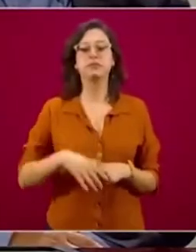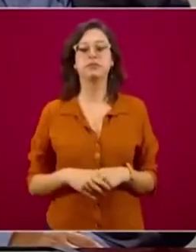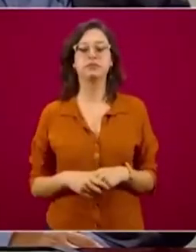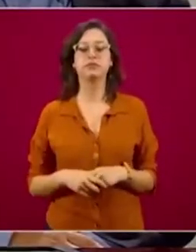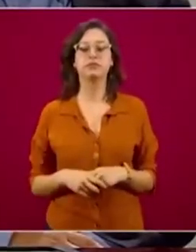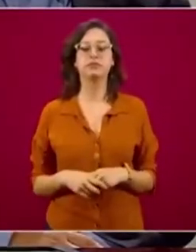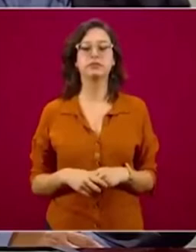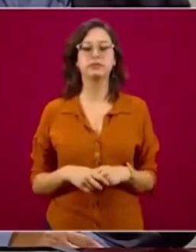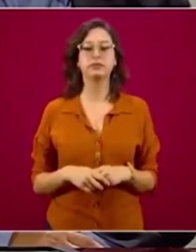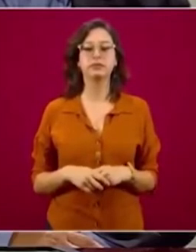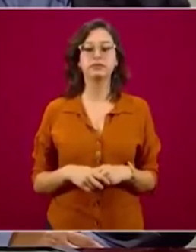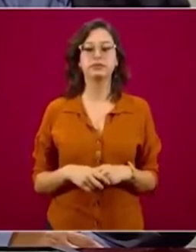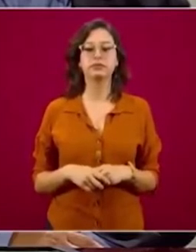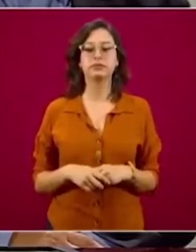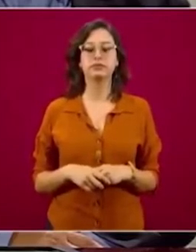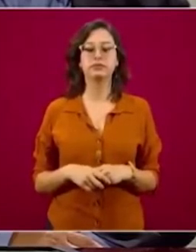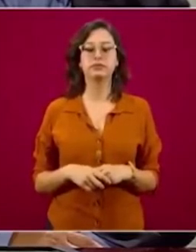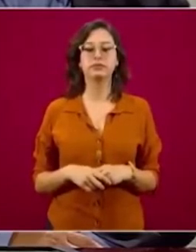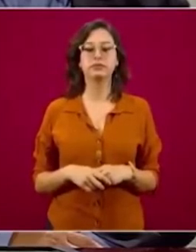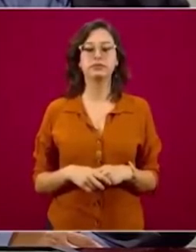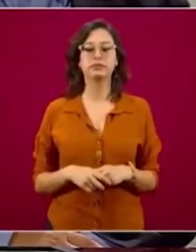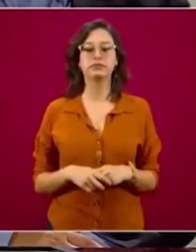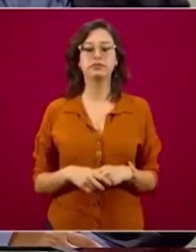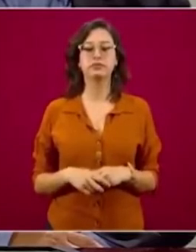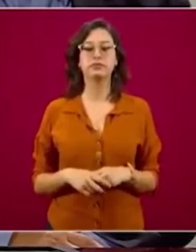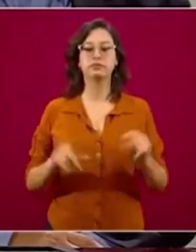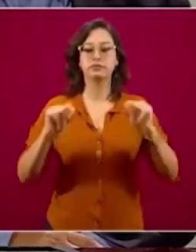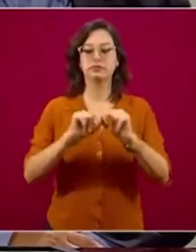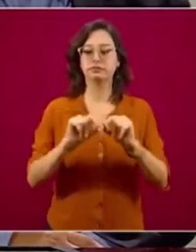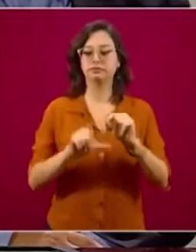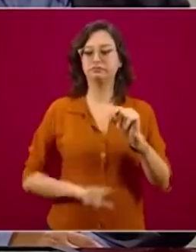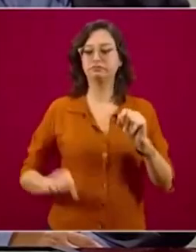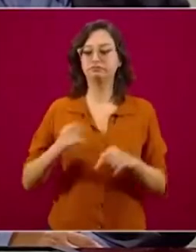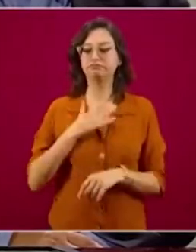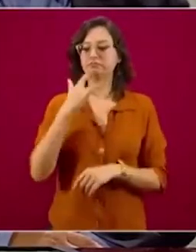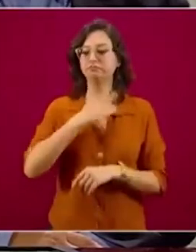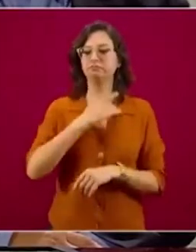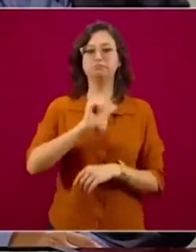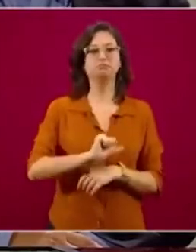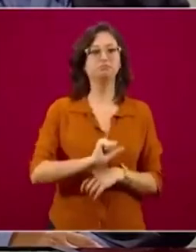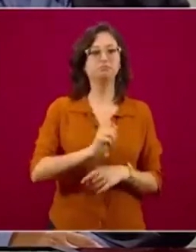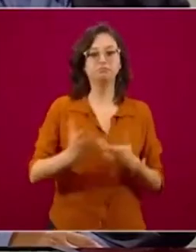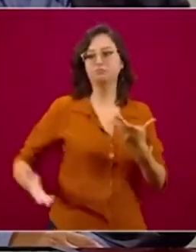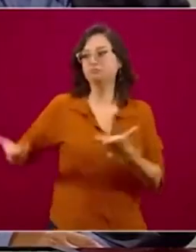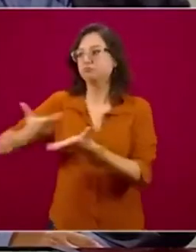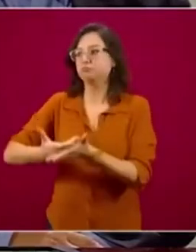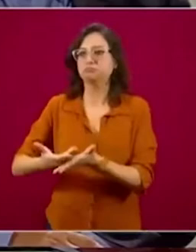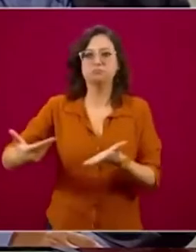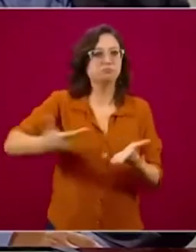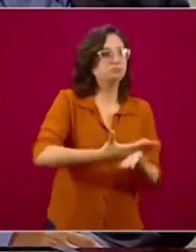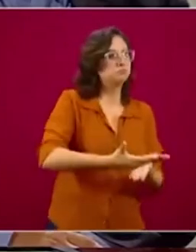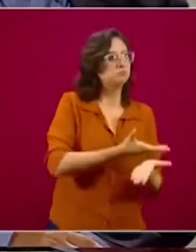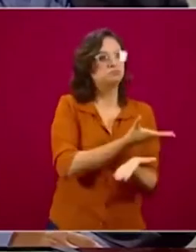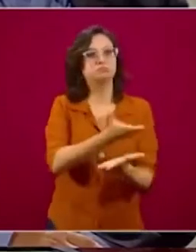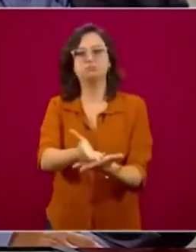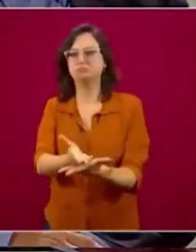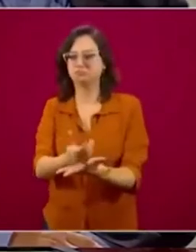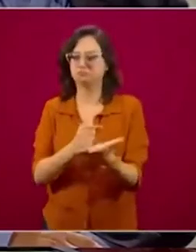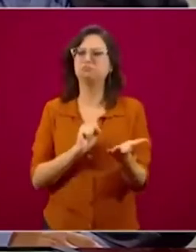apoya las iniciativas multilaterales en todos los campos,